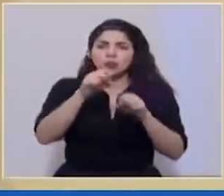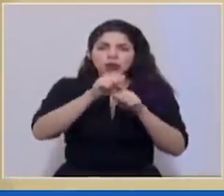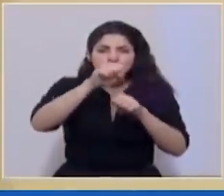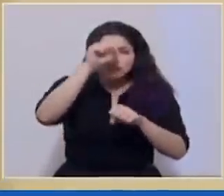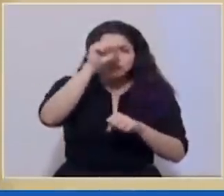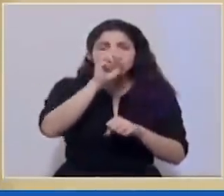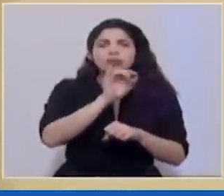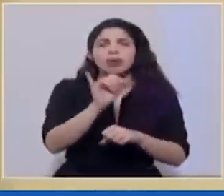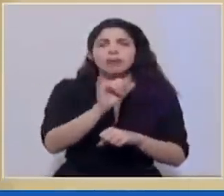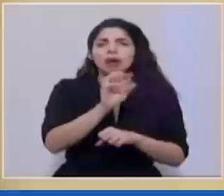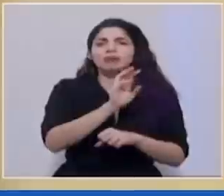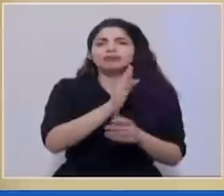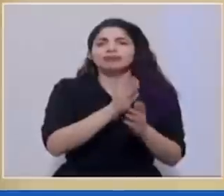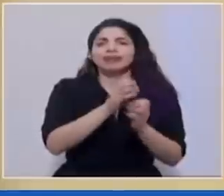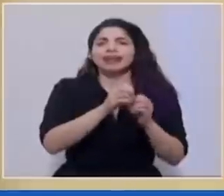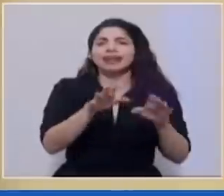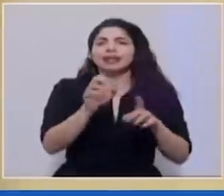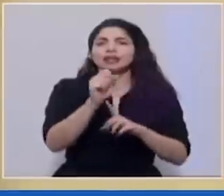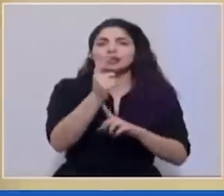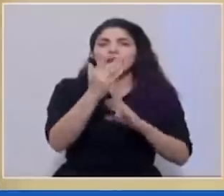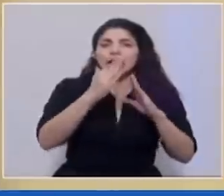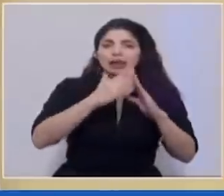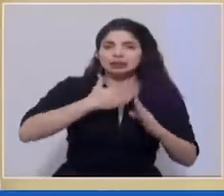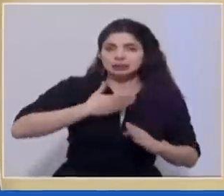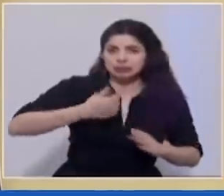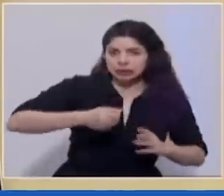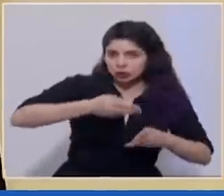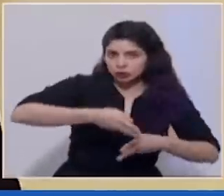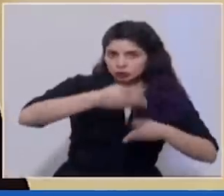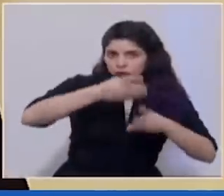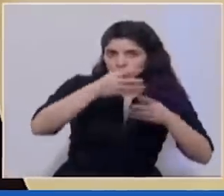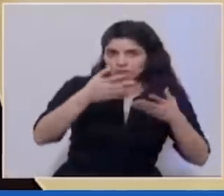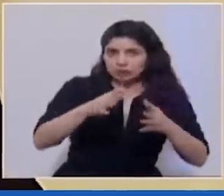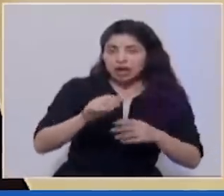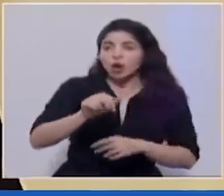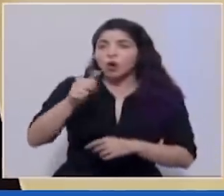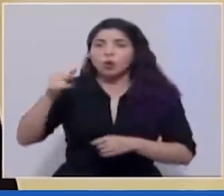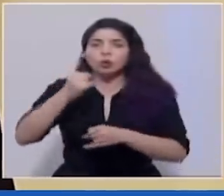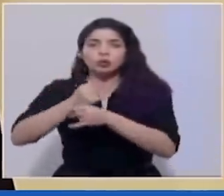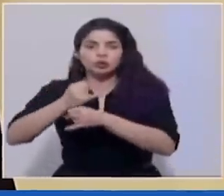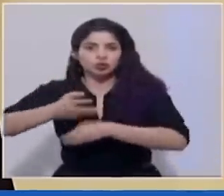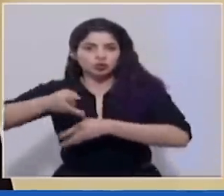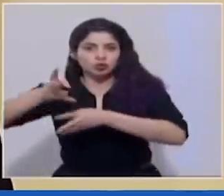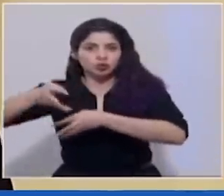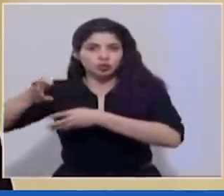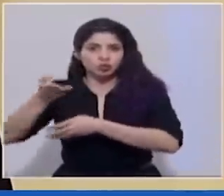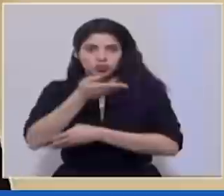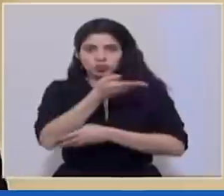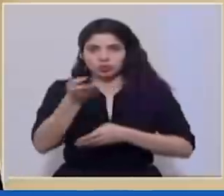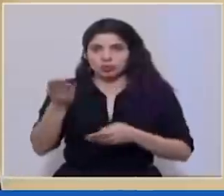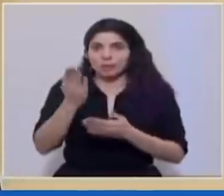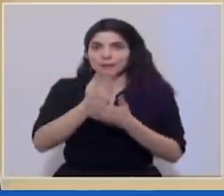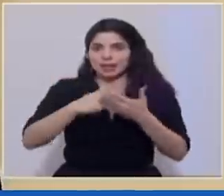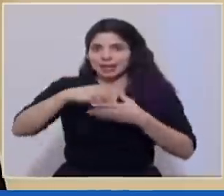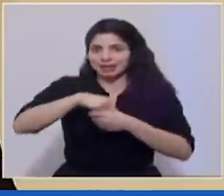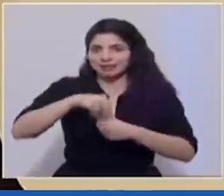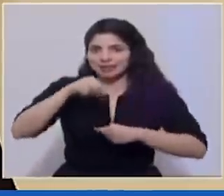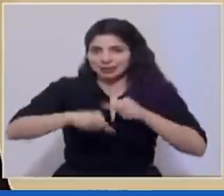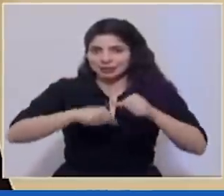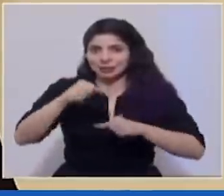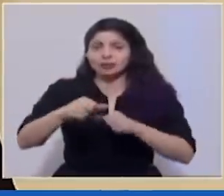redes sociales de Casa Presidencial y también en otras y demás instituciones que hacemos parte de este esfuerzo.